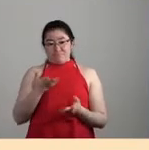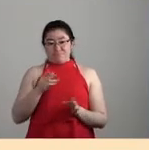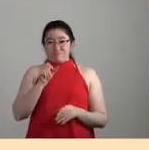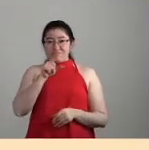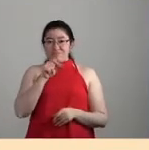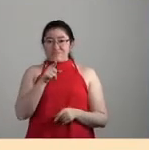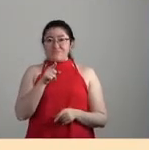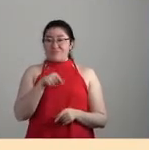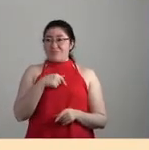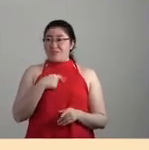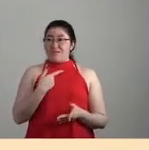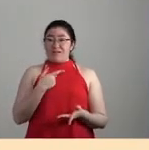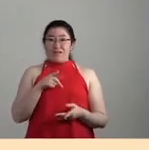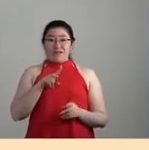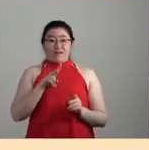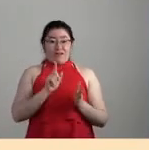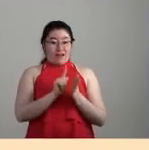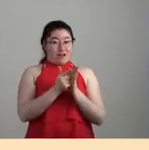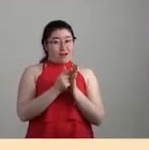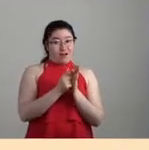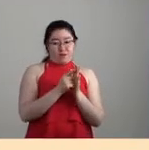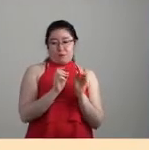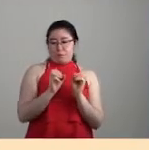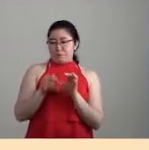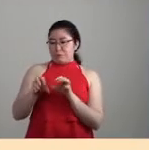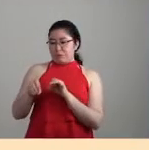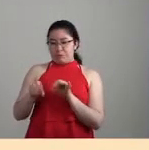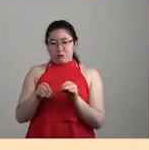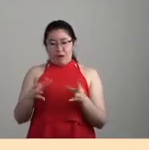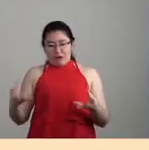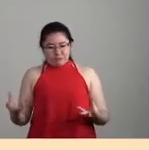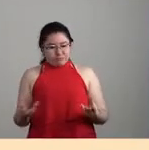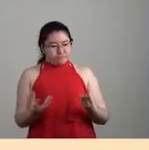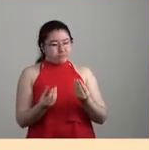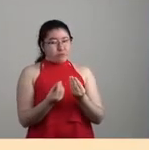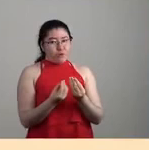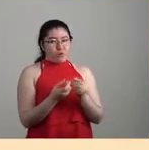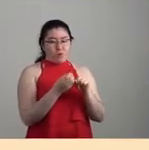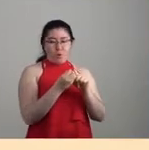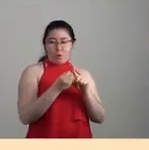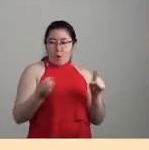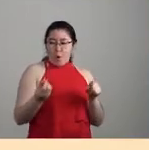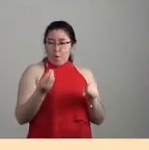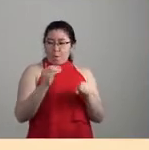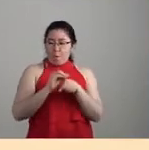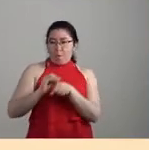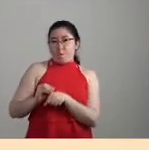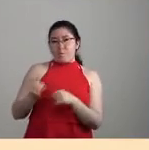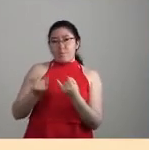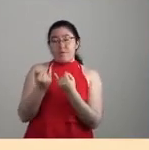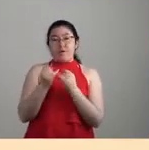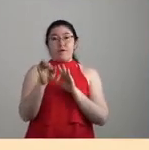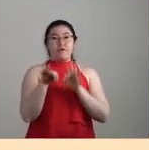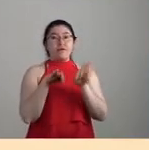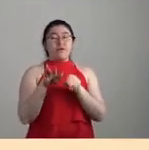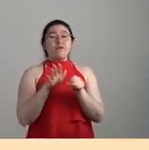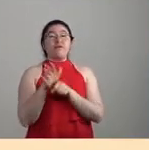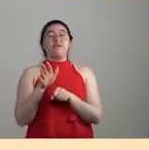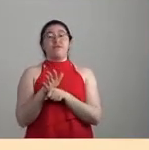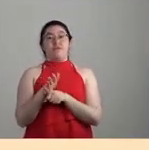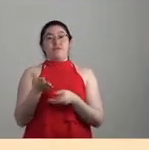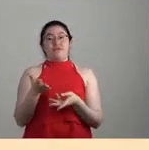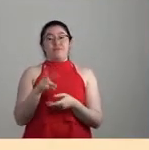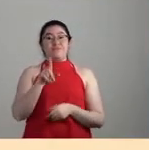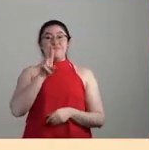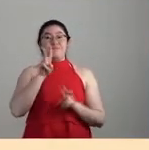reunir esos textos que estaban dispersos, darles una coherencia y trabajarla en términos también de un